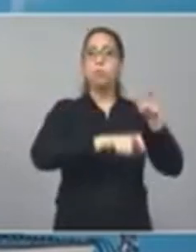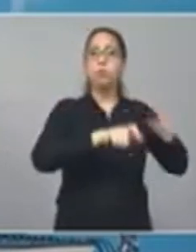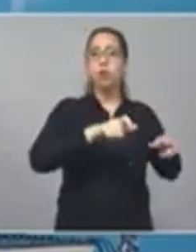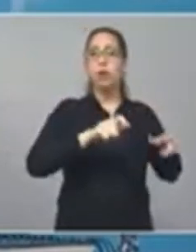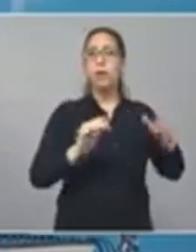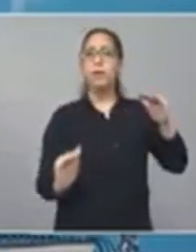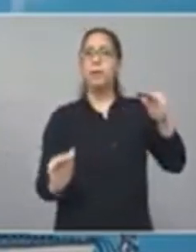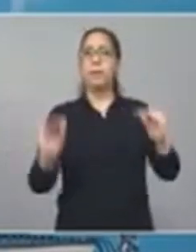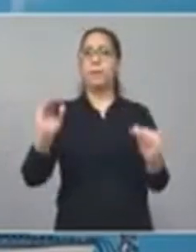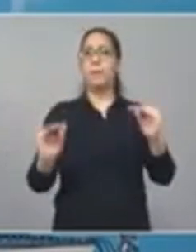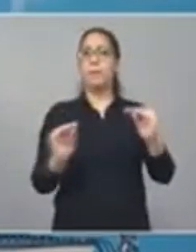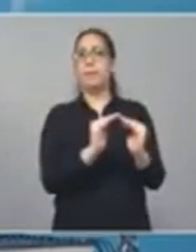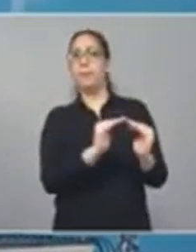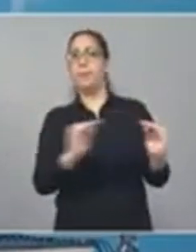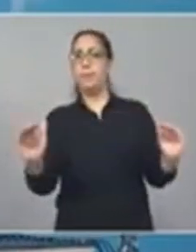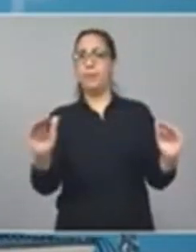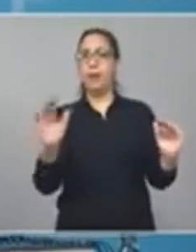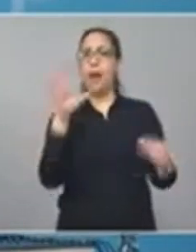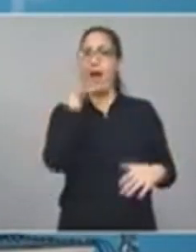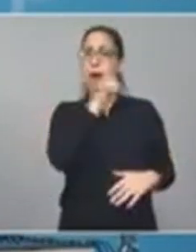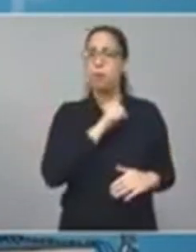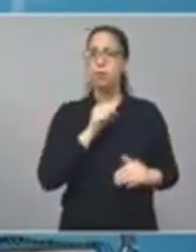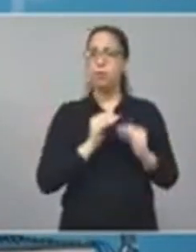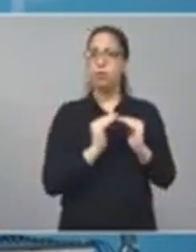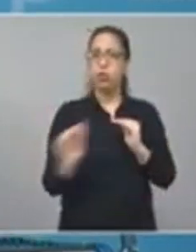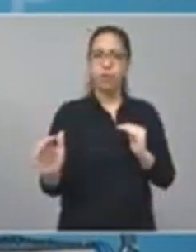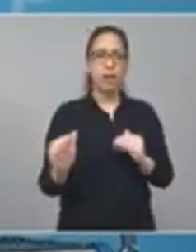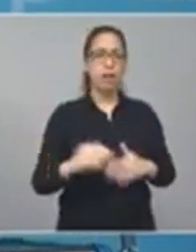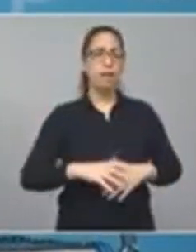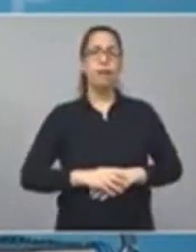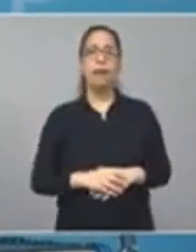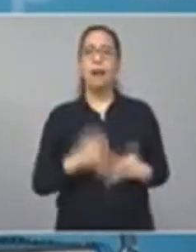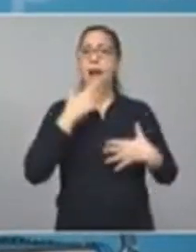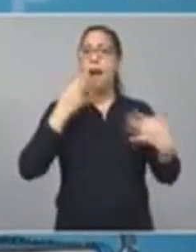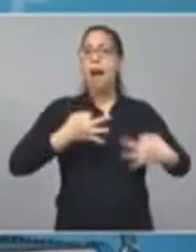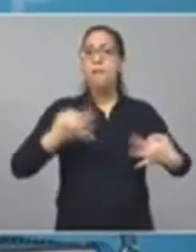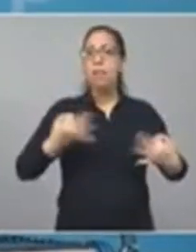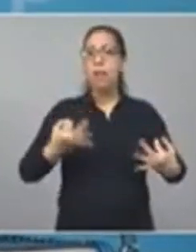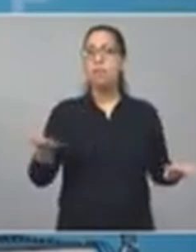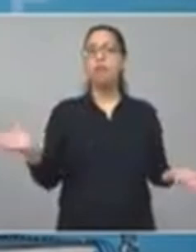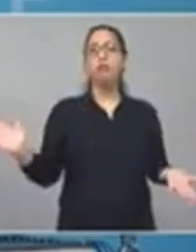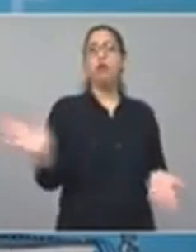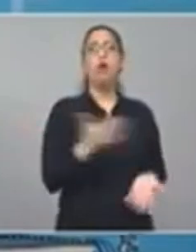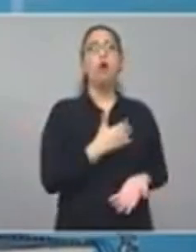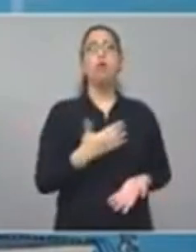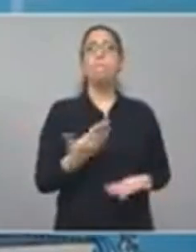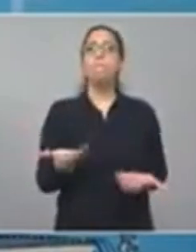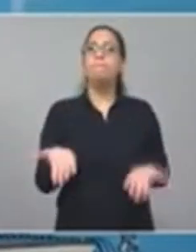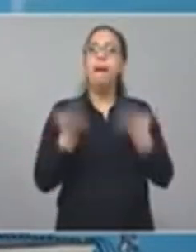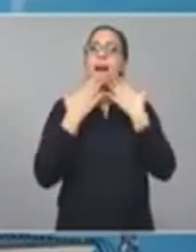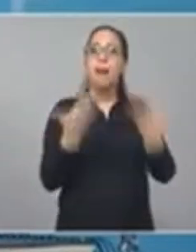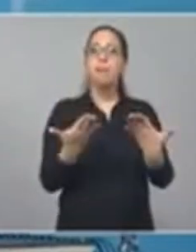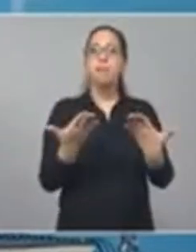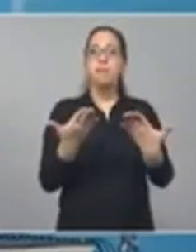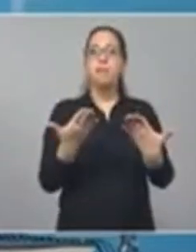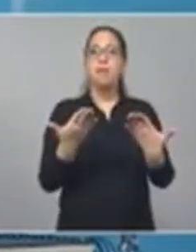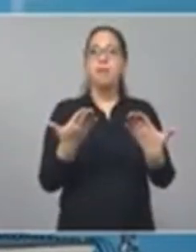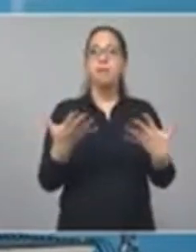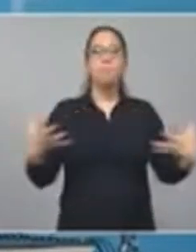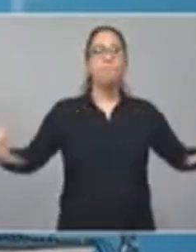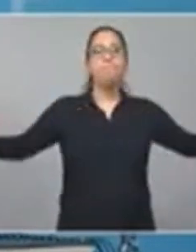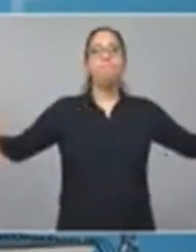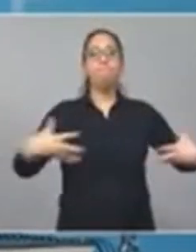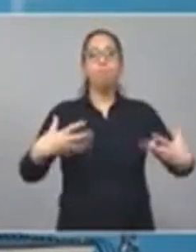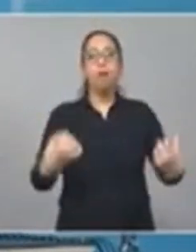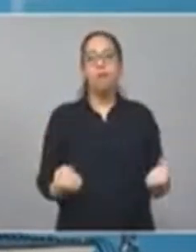Provincial. Realmente ha sido todo esto, gracias a un esfuerzo muy grande